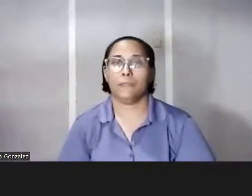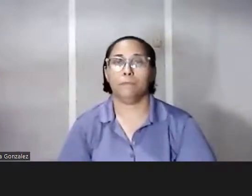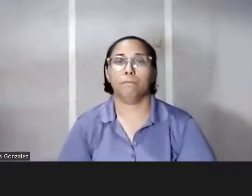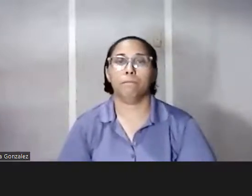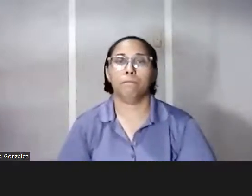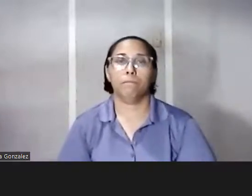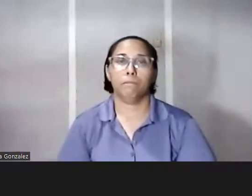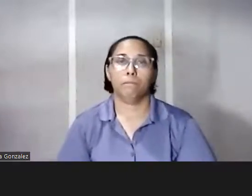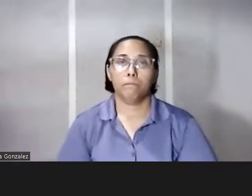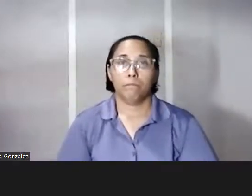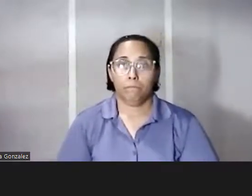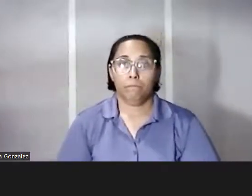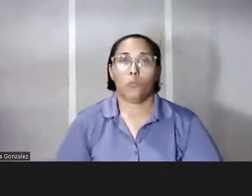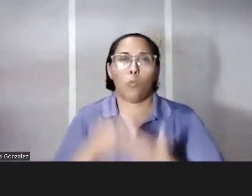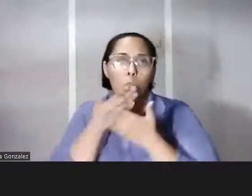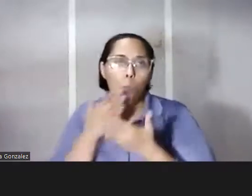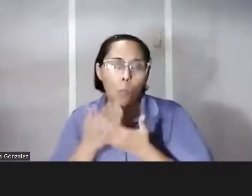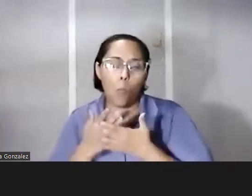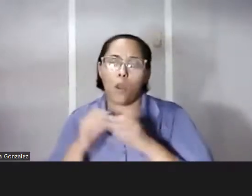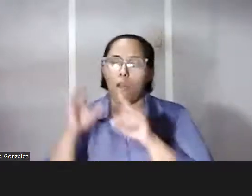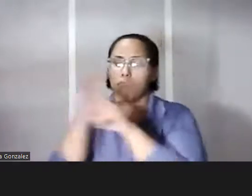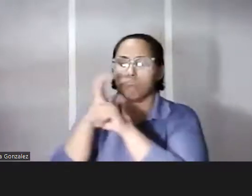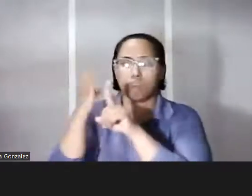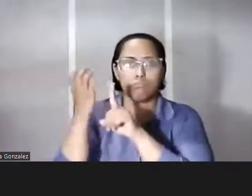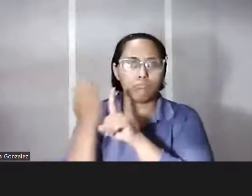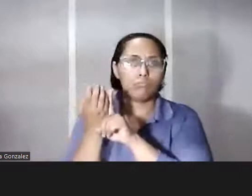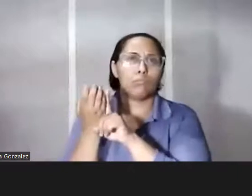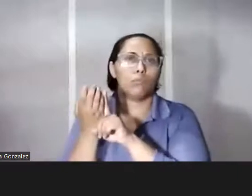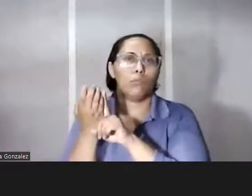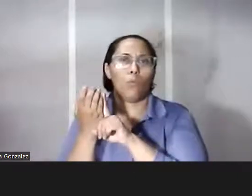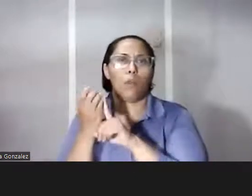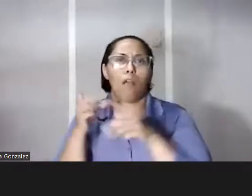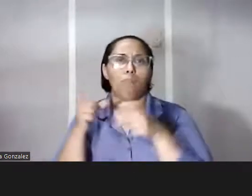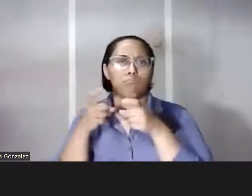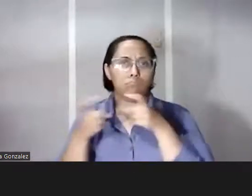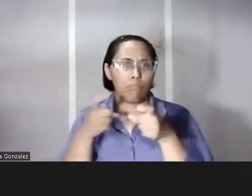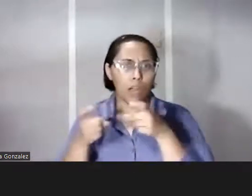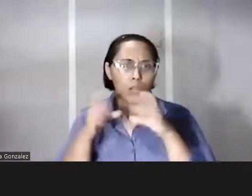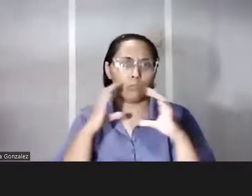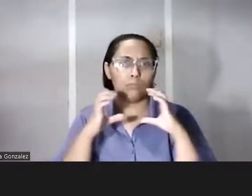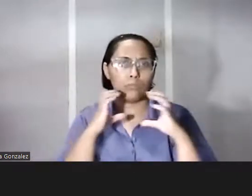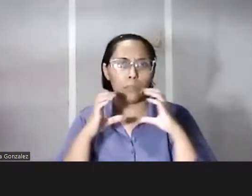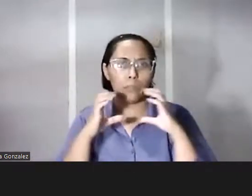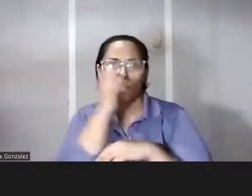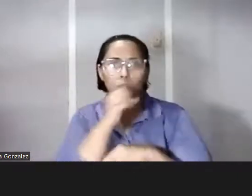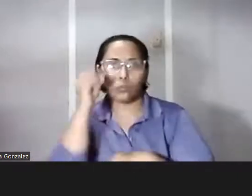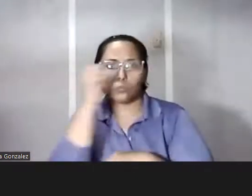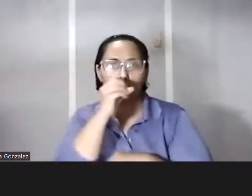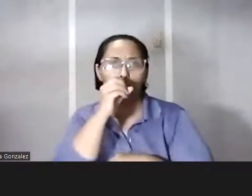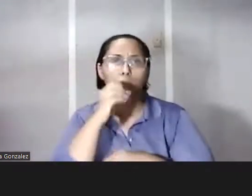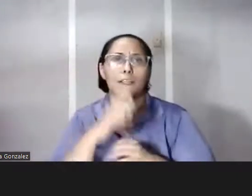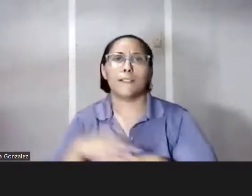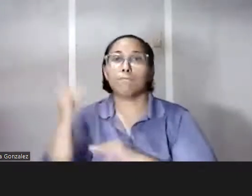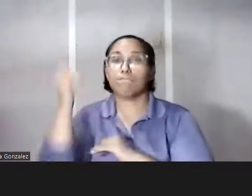se hablaba de un buen bagaje cultural se hablaba de un buen manejo de la comunicación oral se hablaba de un